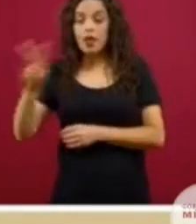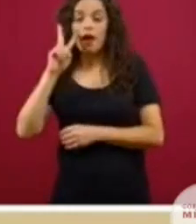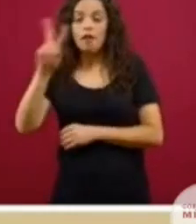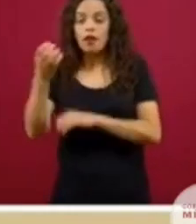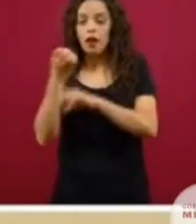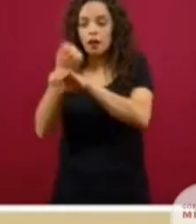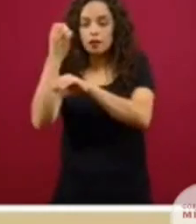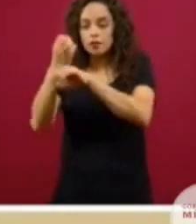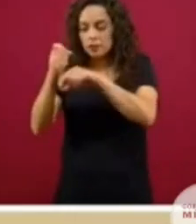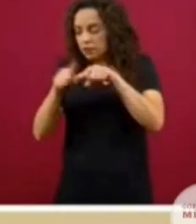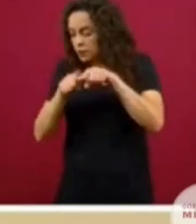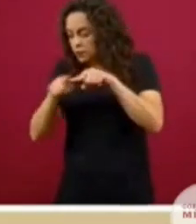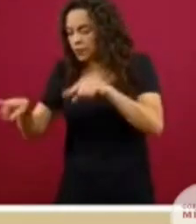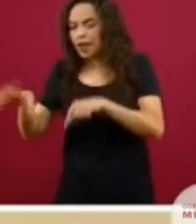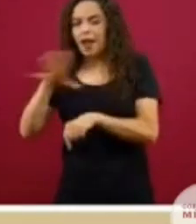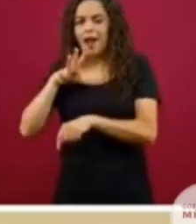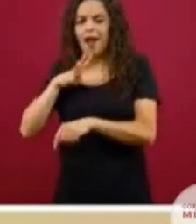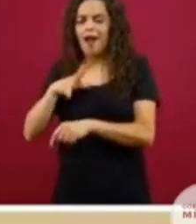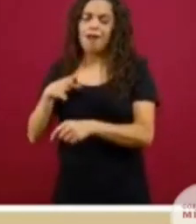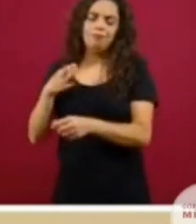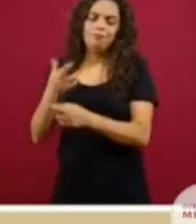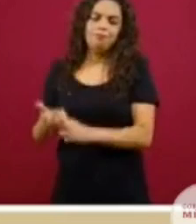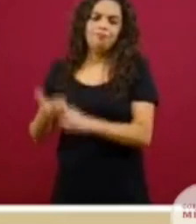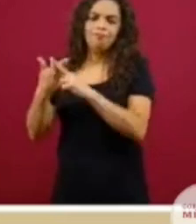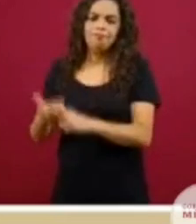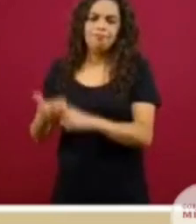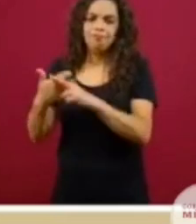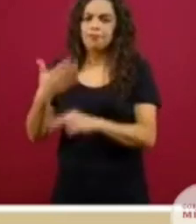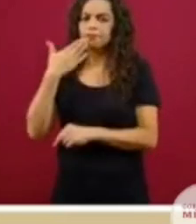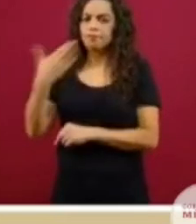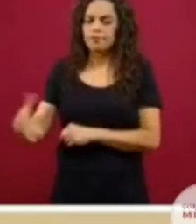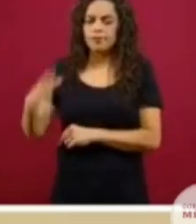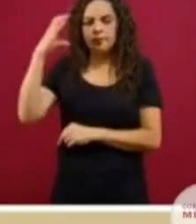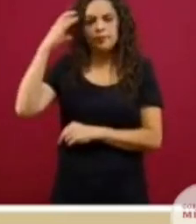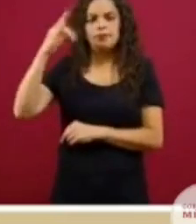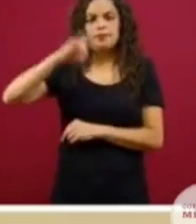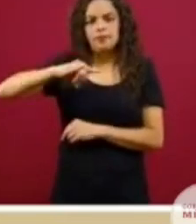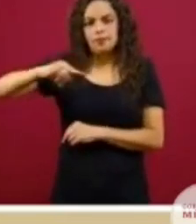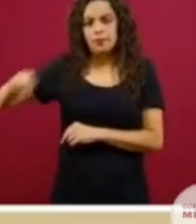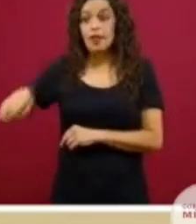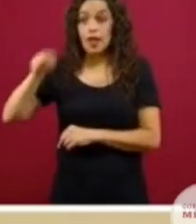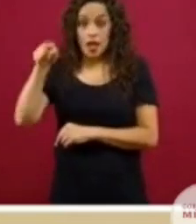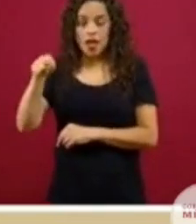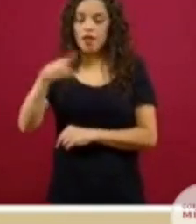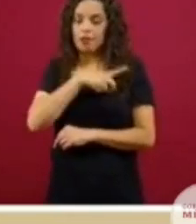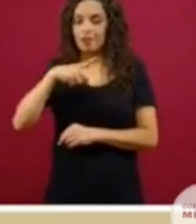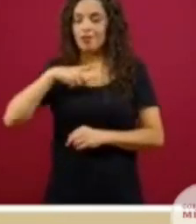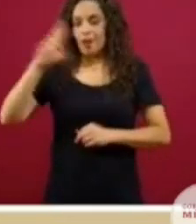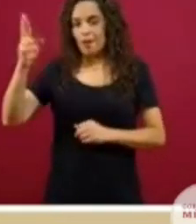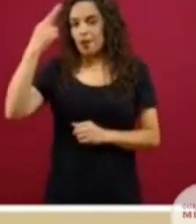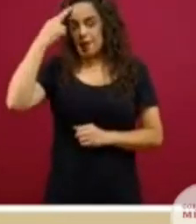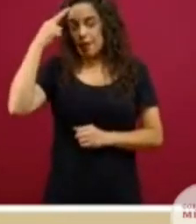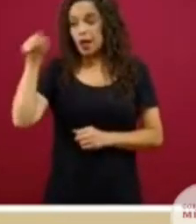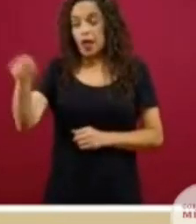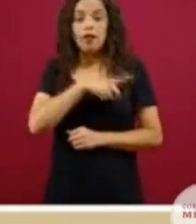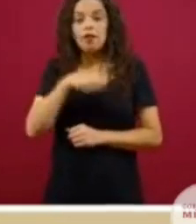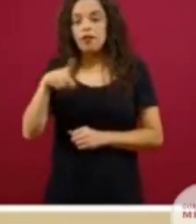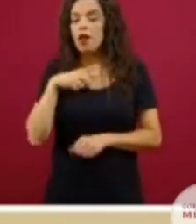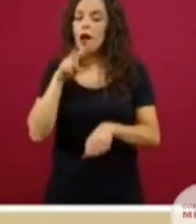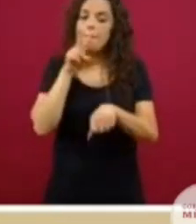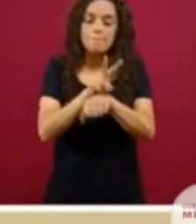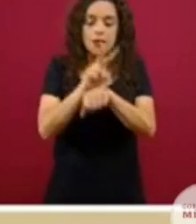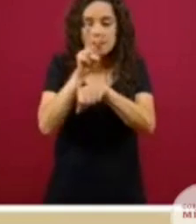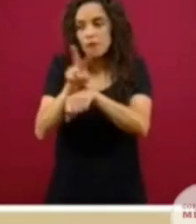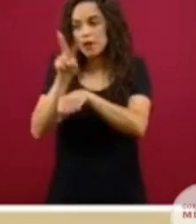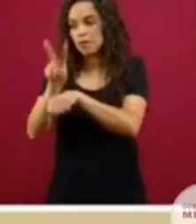disponibilidad, recordando siempre que esta es una situación que se debe de monitorear no solamente en